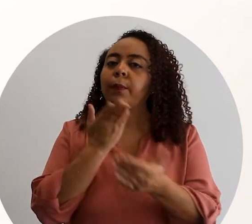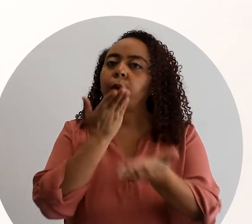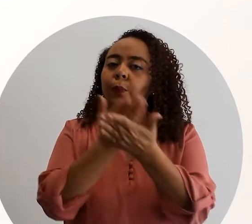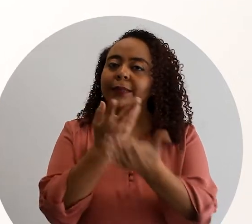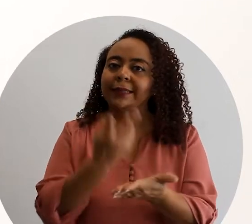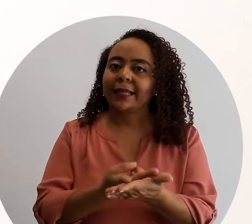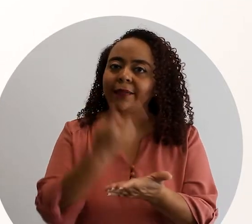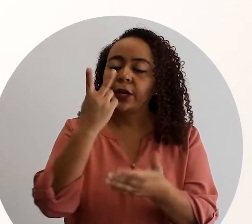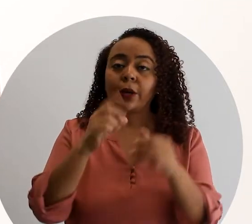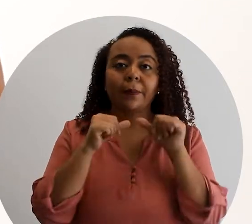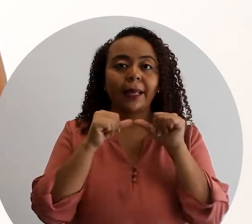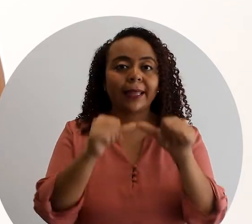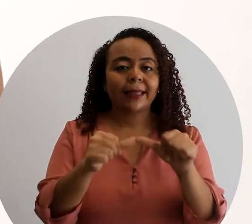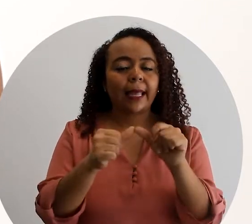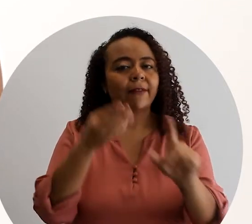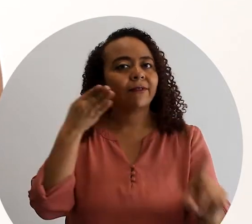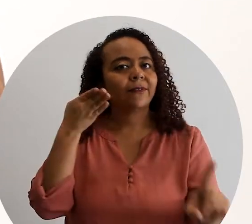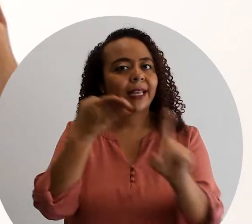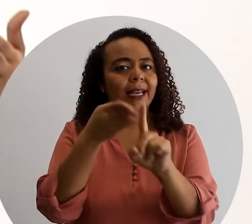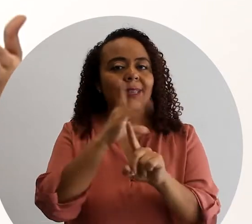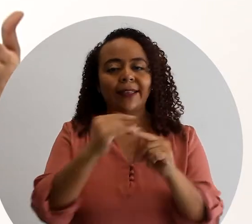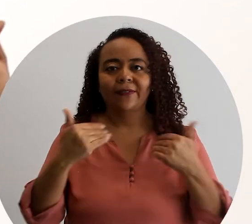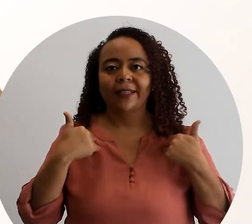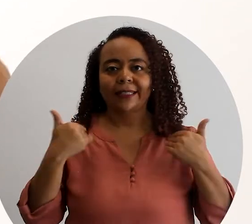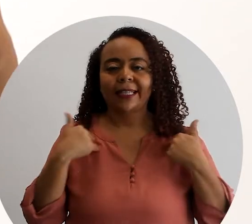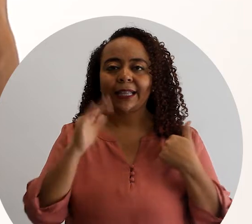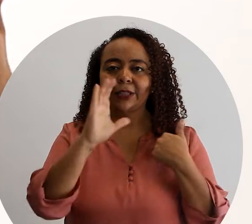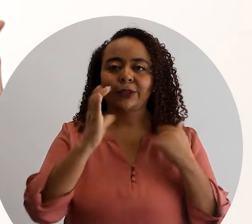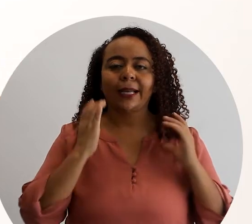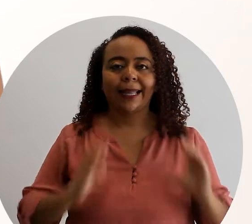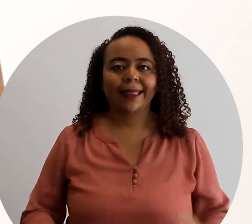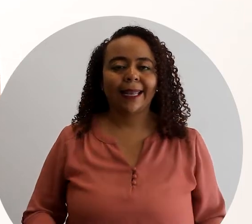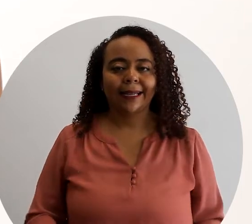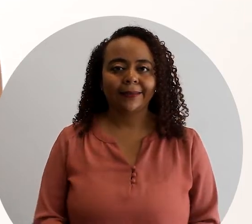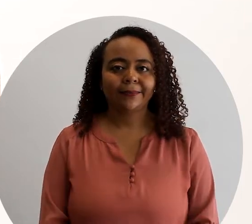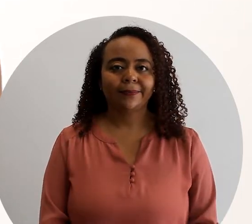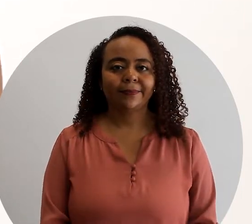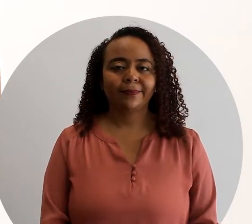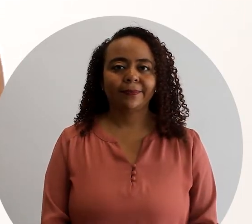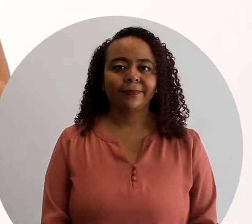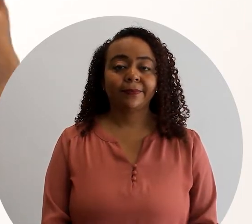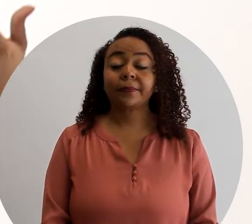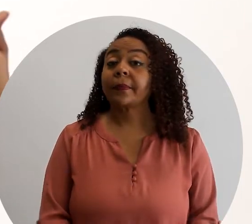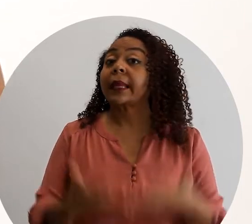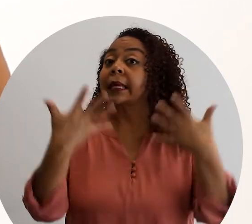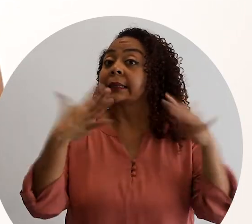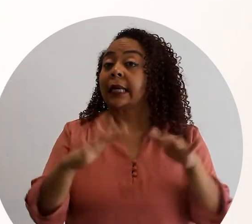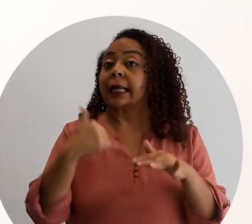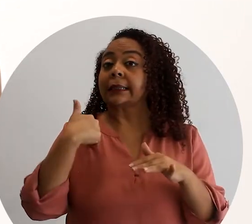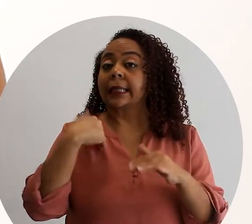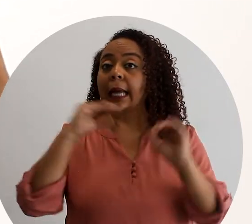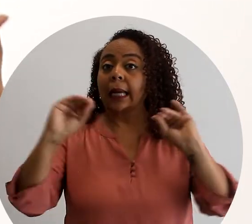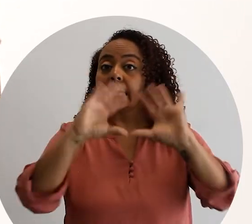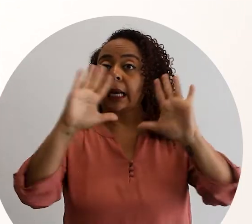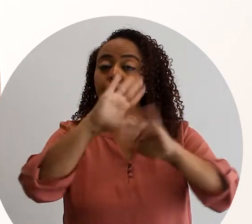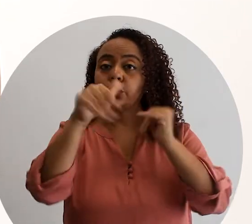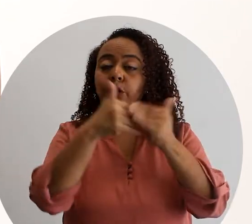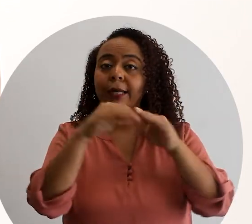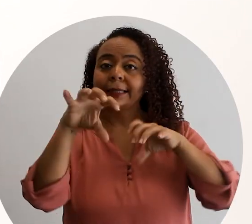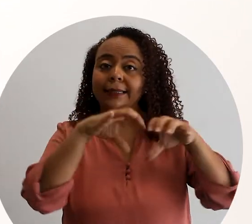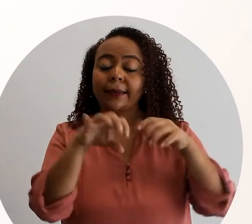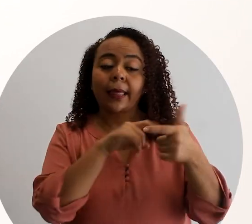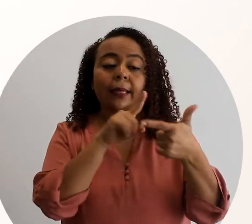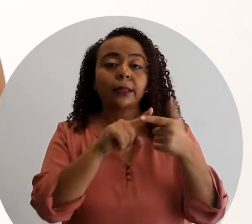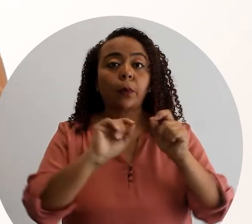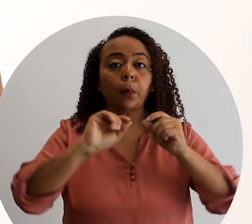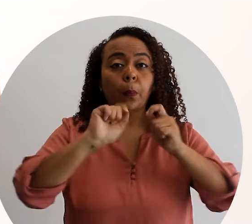propuesta de valor que mantenga la fidelidad y la felicidad de su clientela. Una vez que tengan claras las actividades,